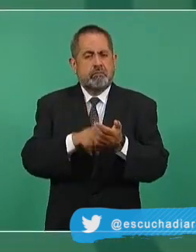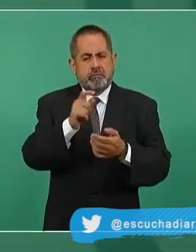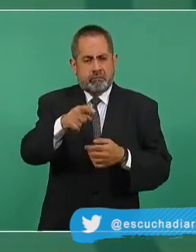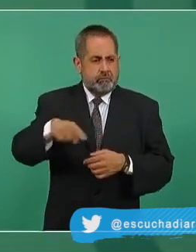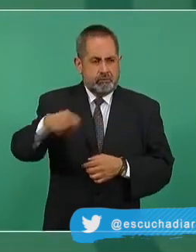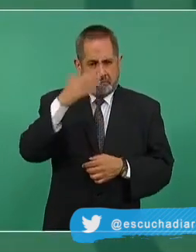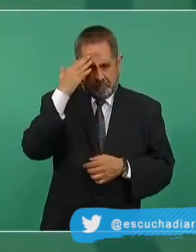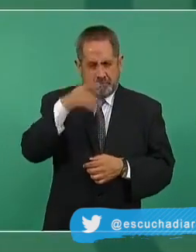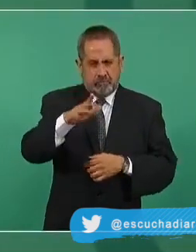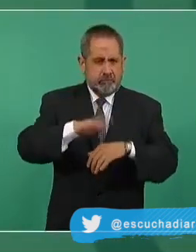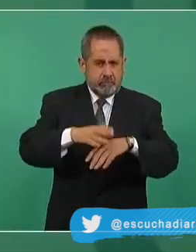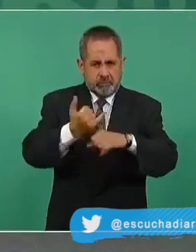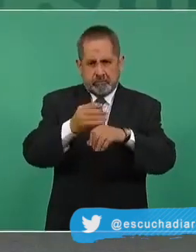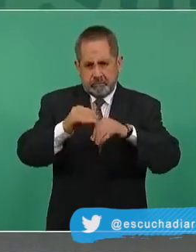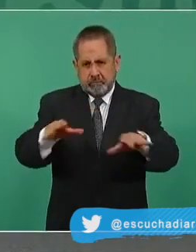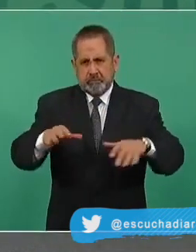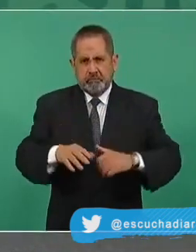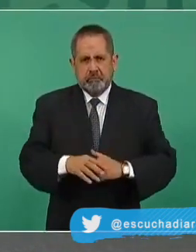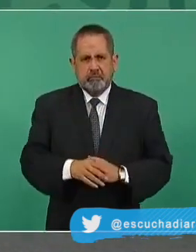información.